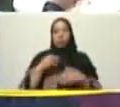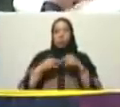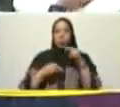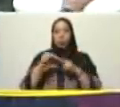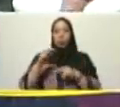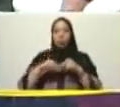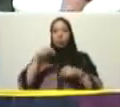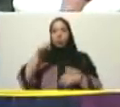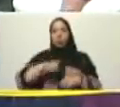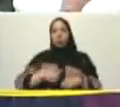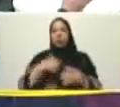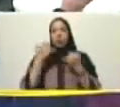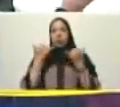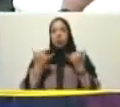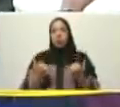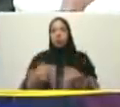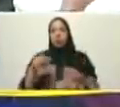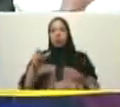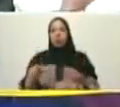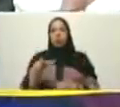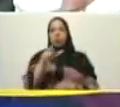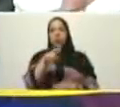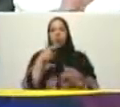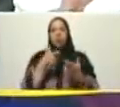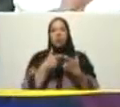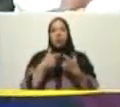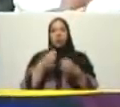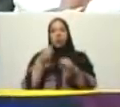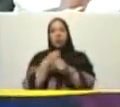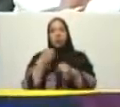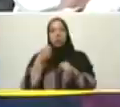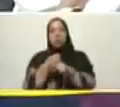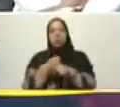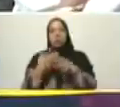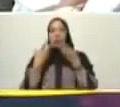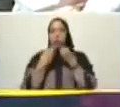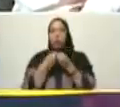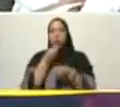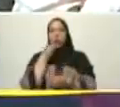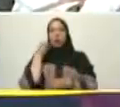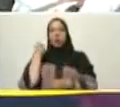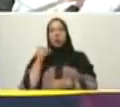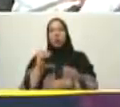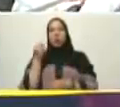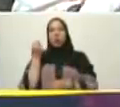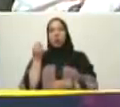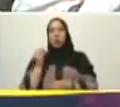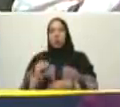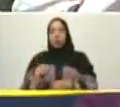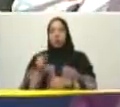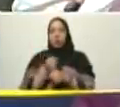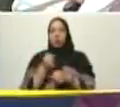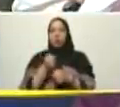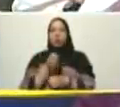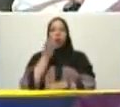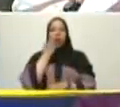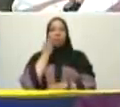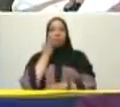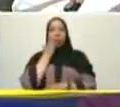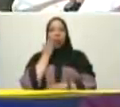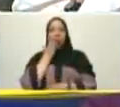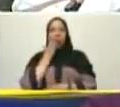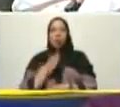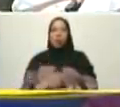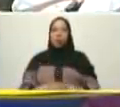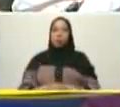aquí precisamente con las canchas deportivas con los muchachos jóvenes nuestras madres que también hacen vida acá bueno tenemos que